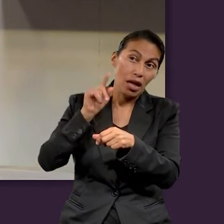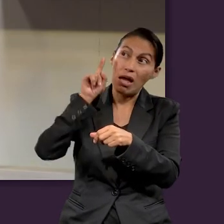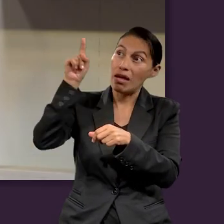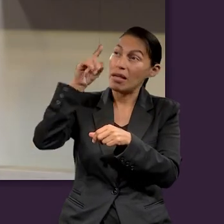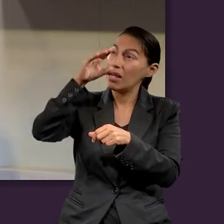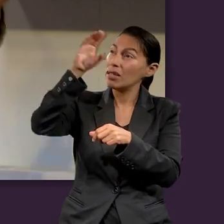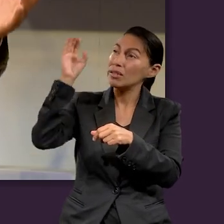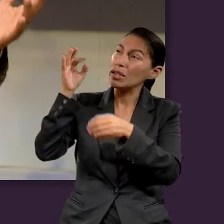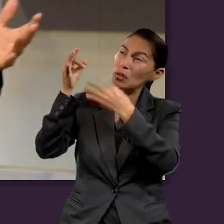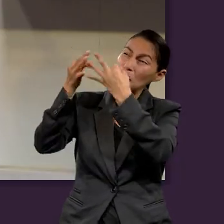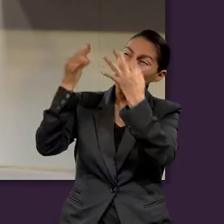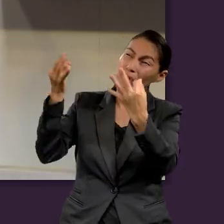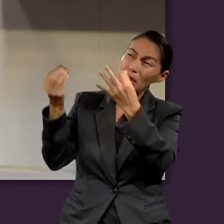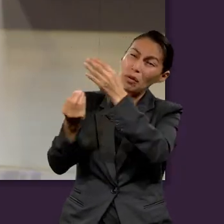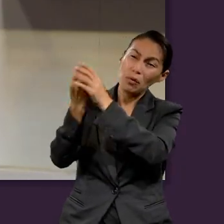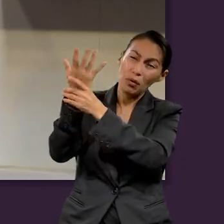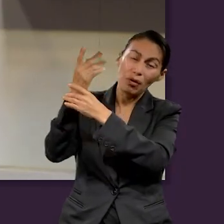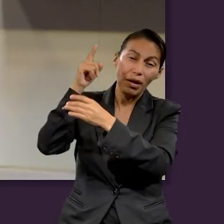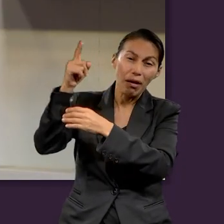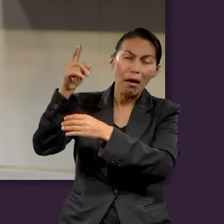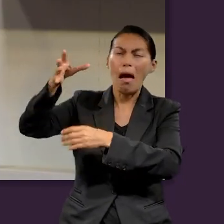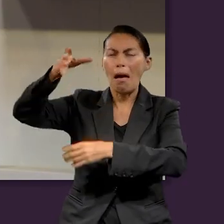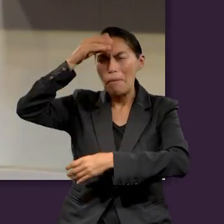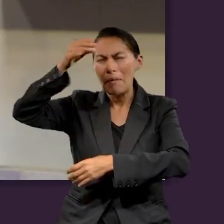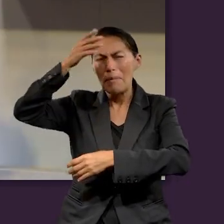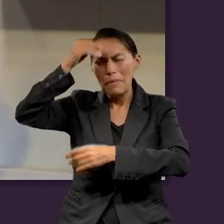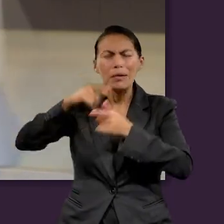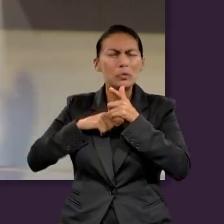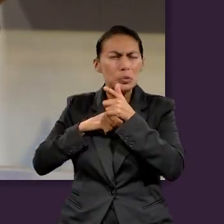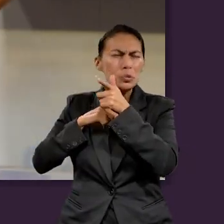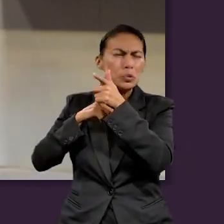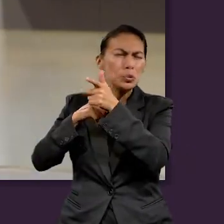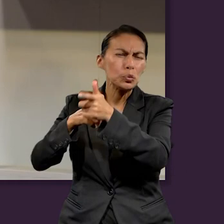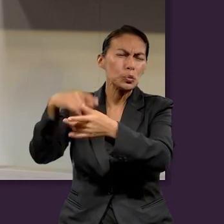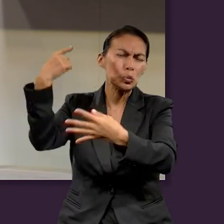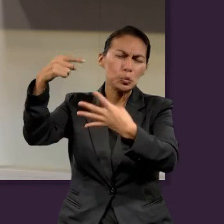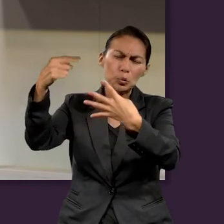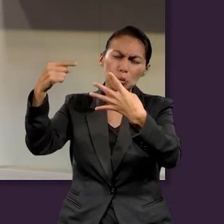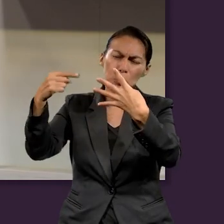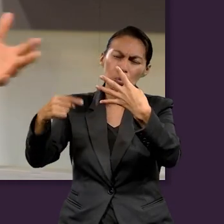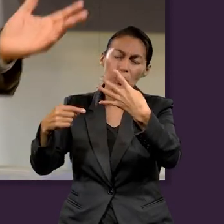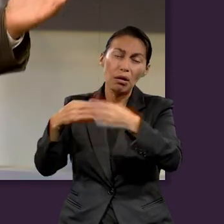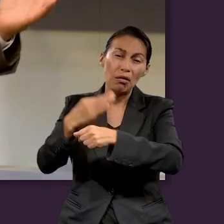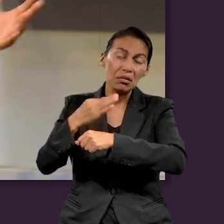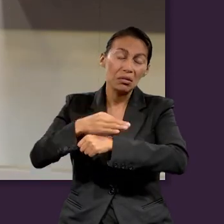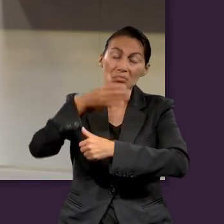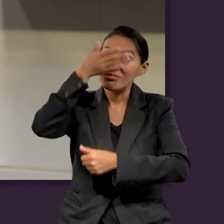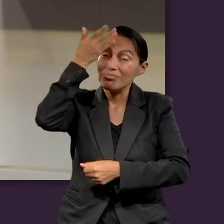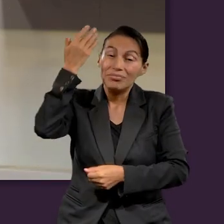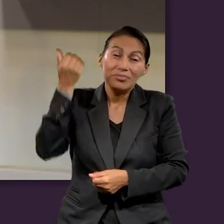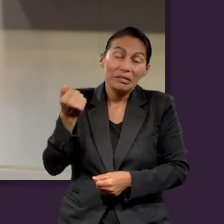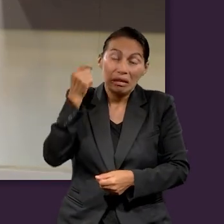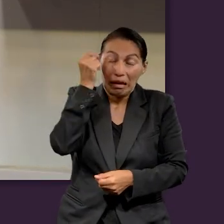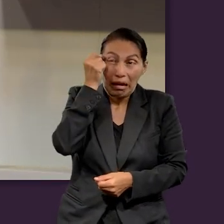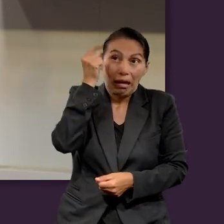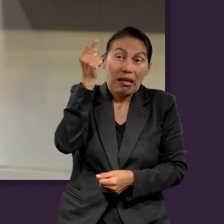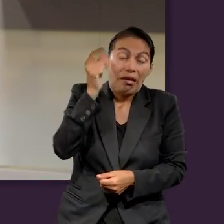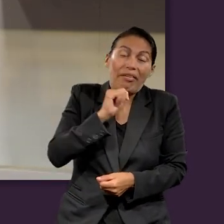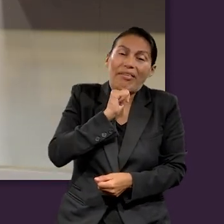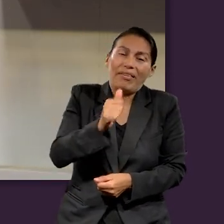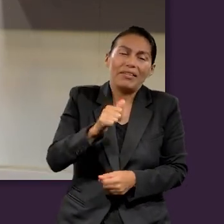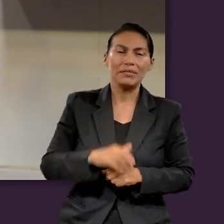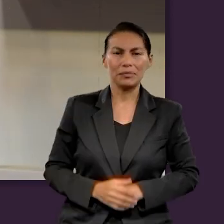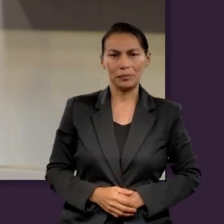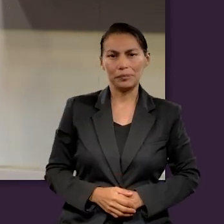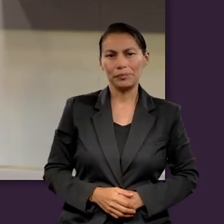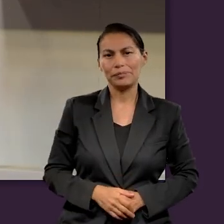Incluso cuando estemos en el cielo y en la tierra nueva con el Señor, seguiremos aprendiendo mucho más cosas de las que ahora ni